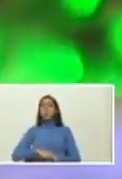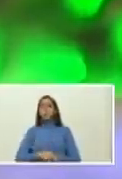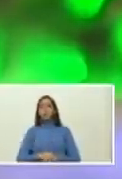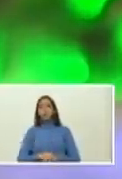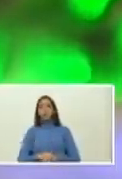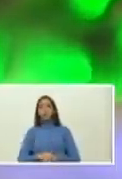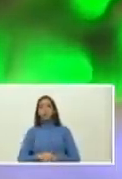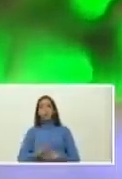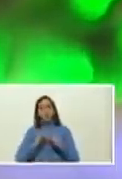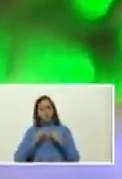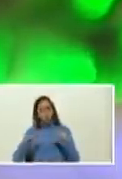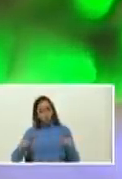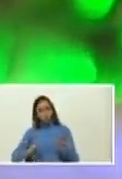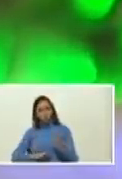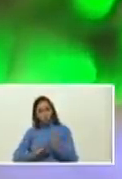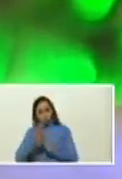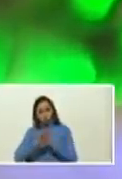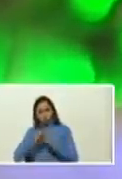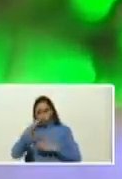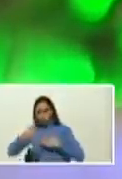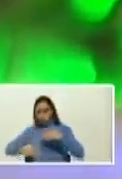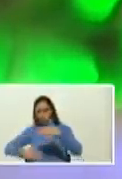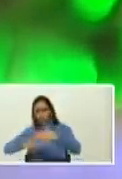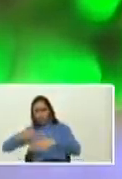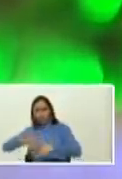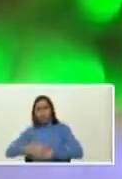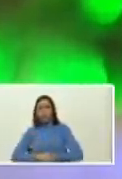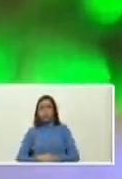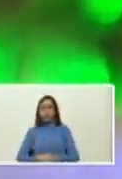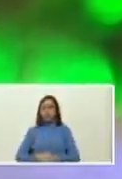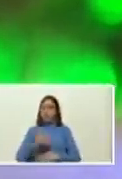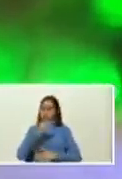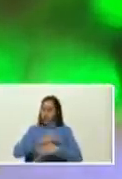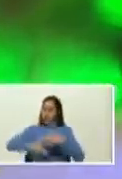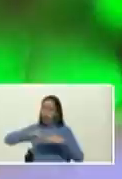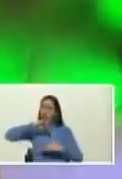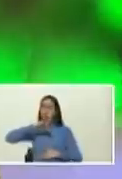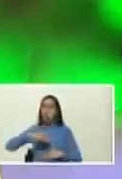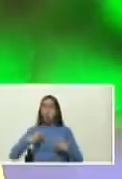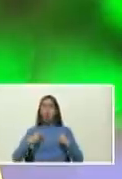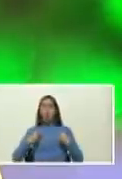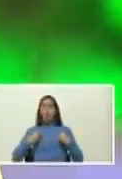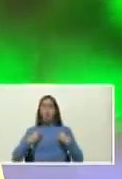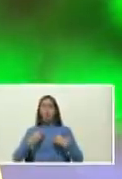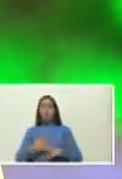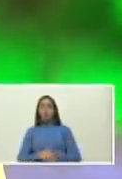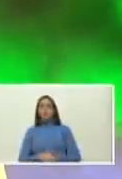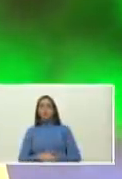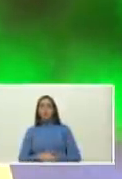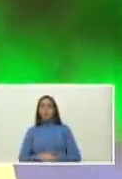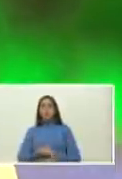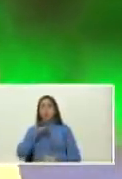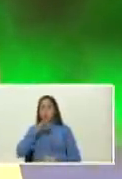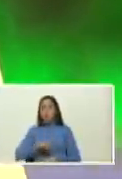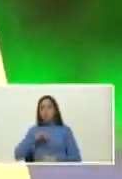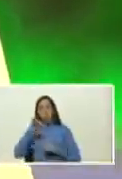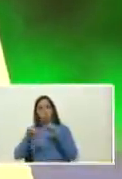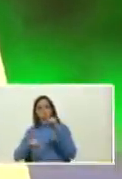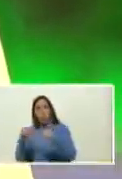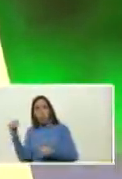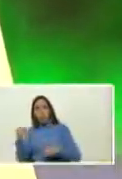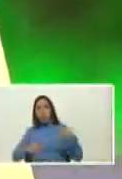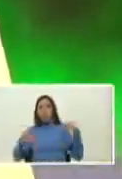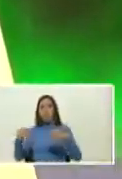en pleno desarrollo un gigante de la historia viva de la historia de un siglo y más